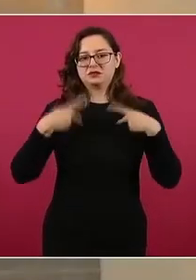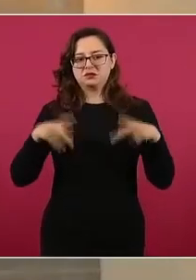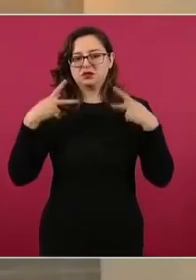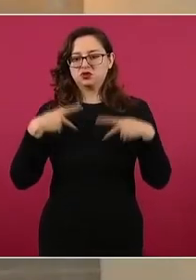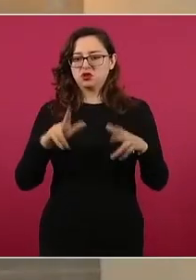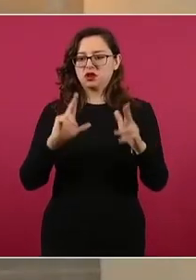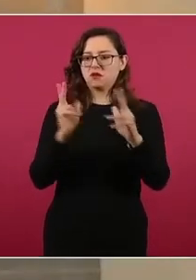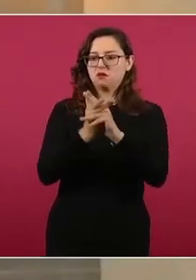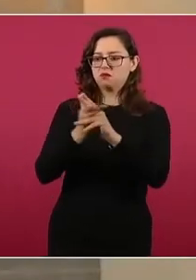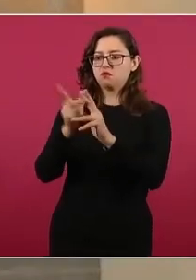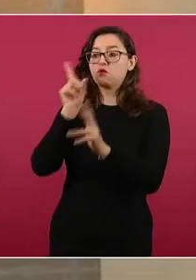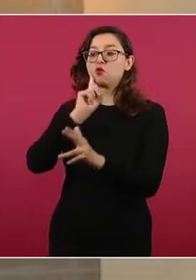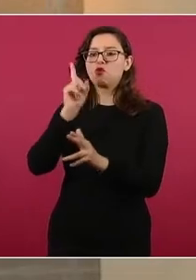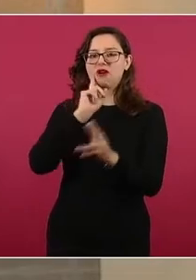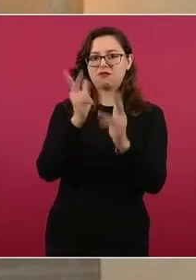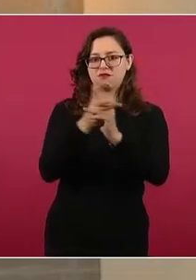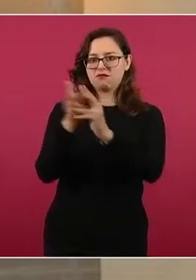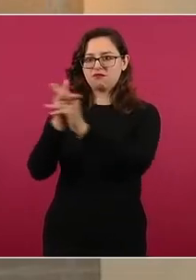sentenciado. Siguiente.